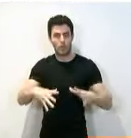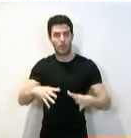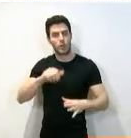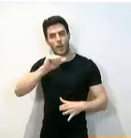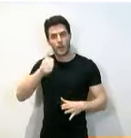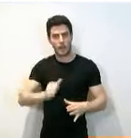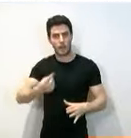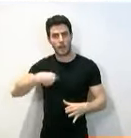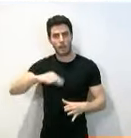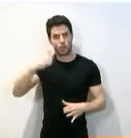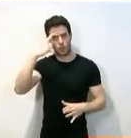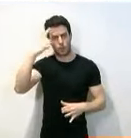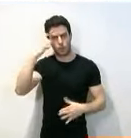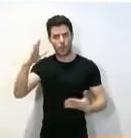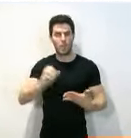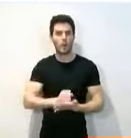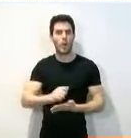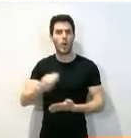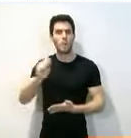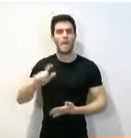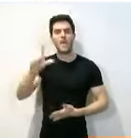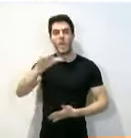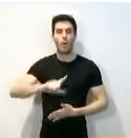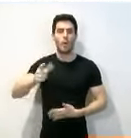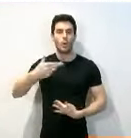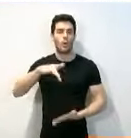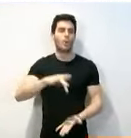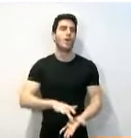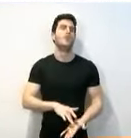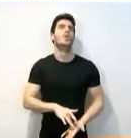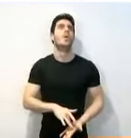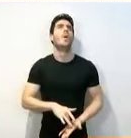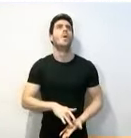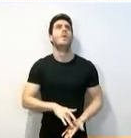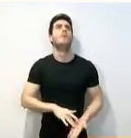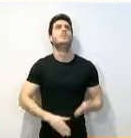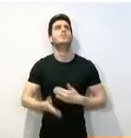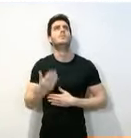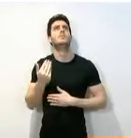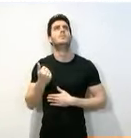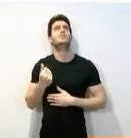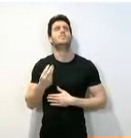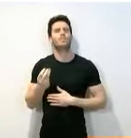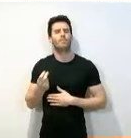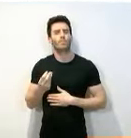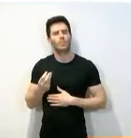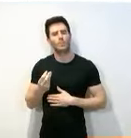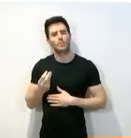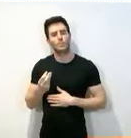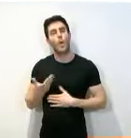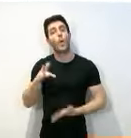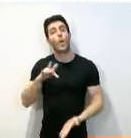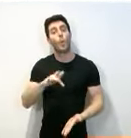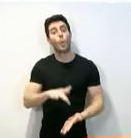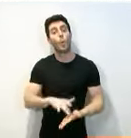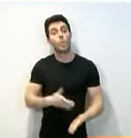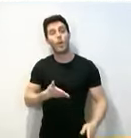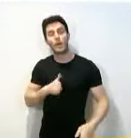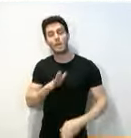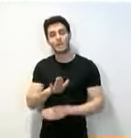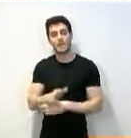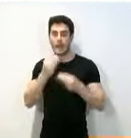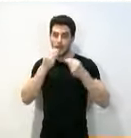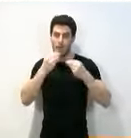todos recordamos, ¿no?, en el mes de julio, cuando se representan esas crónicas